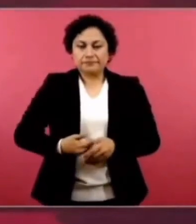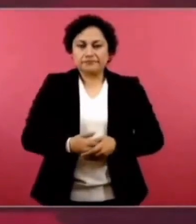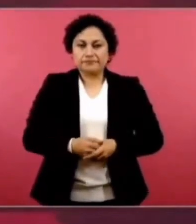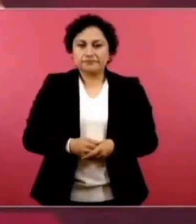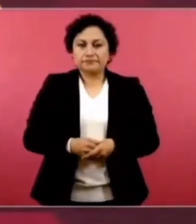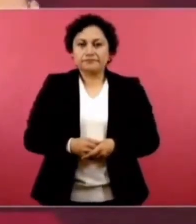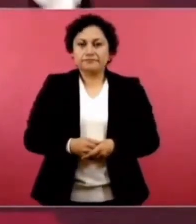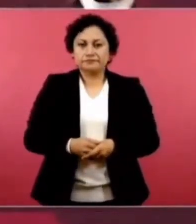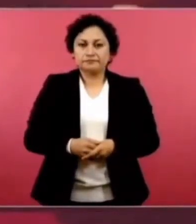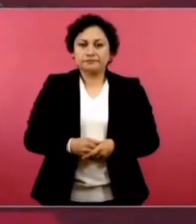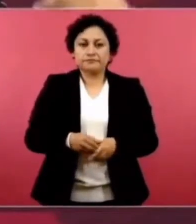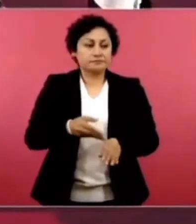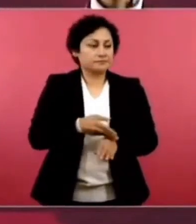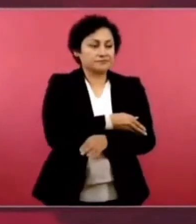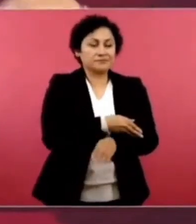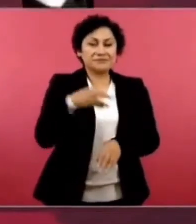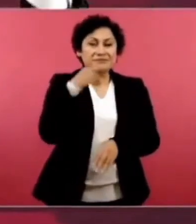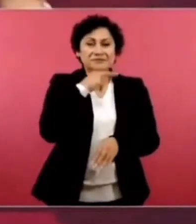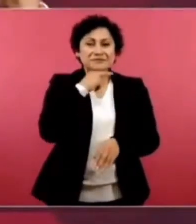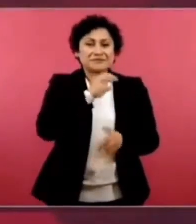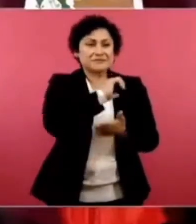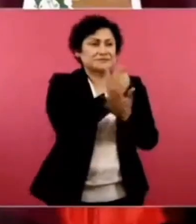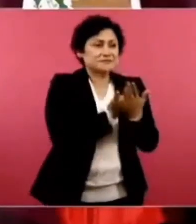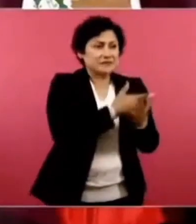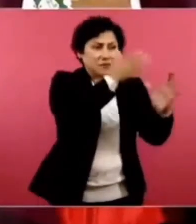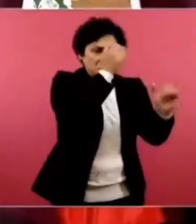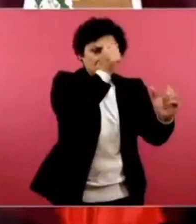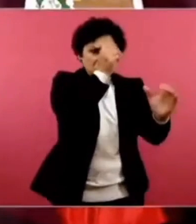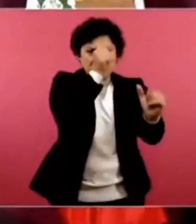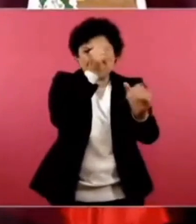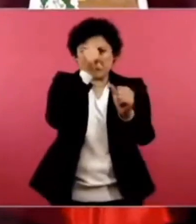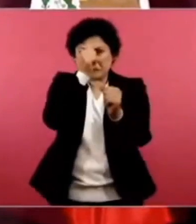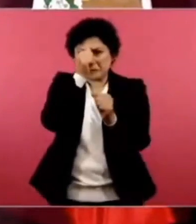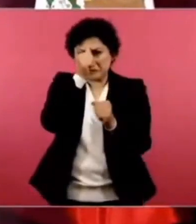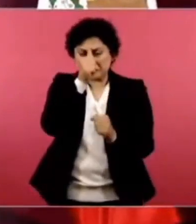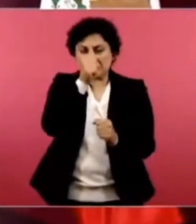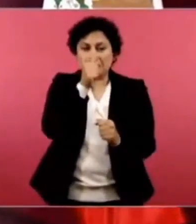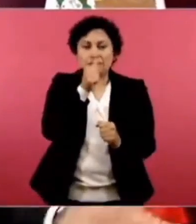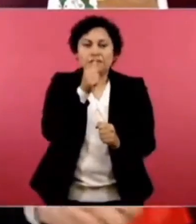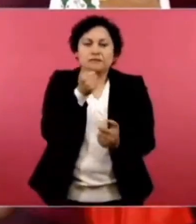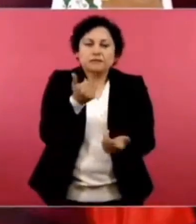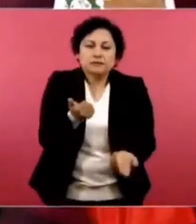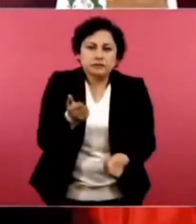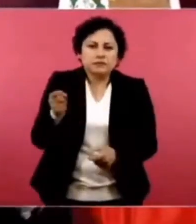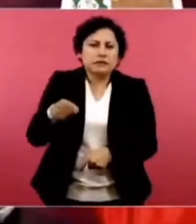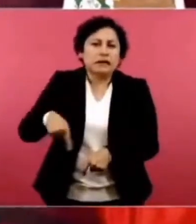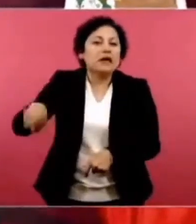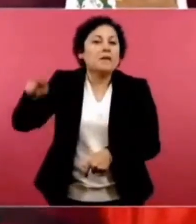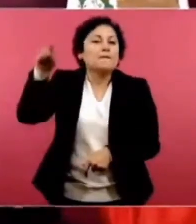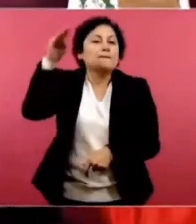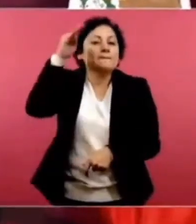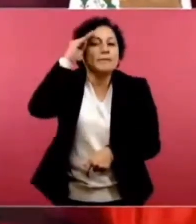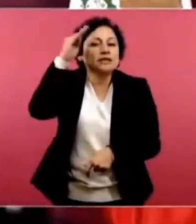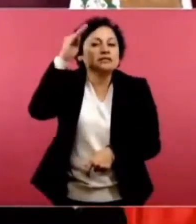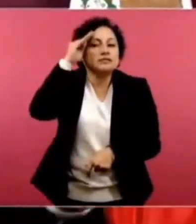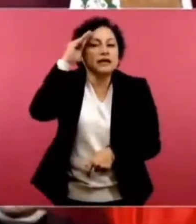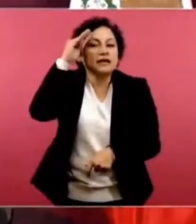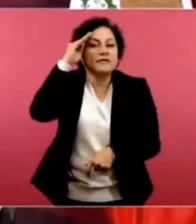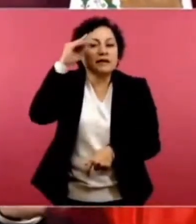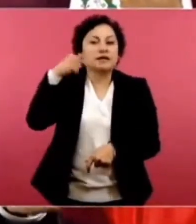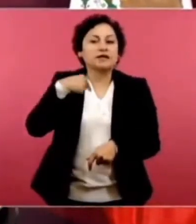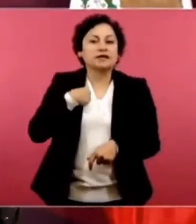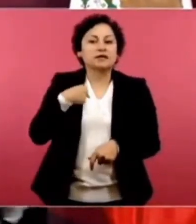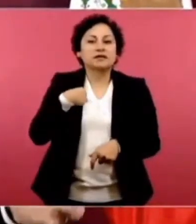hicieron compromisos y compromisos y compromisos, pensando que ya no iba yo a poder